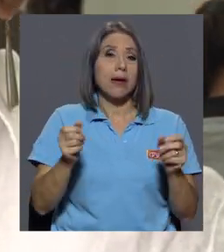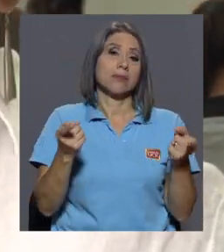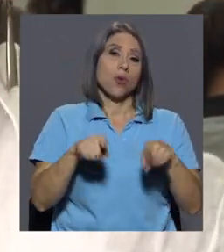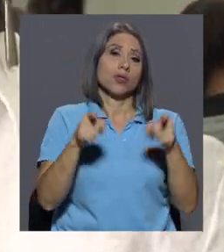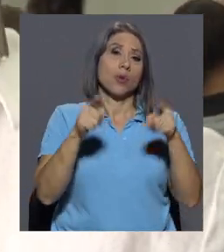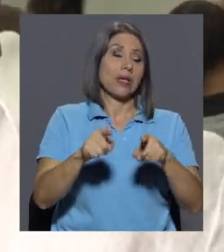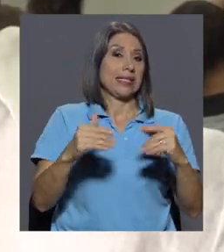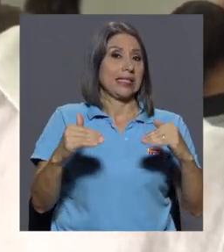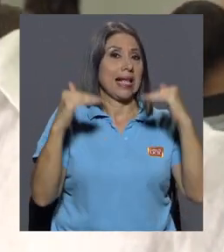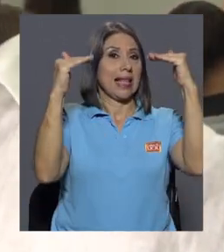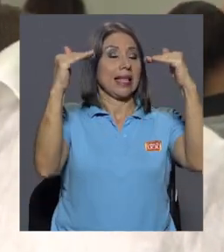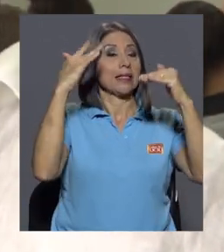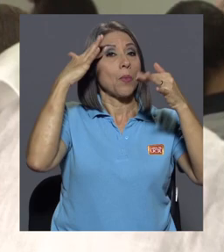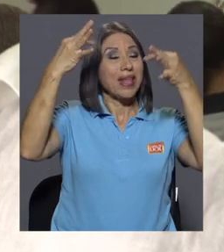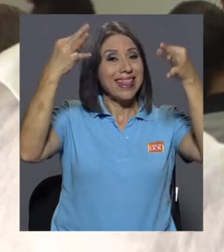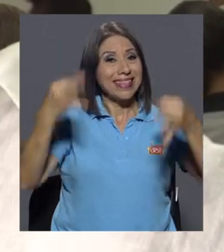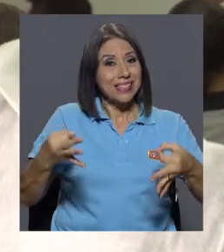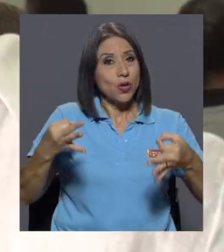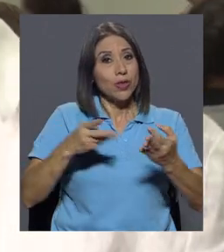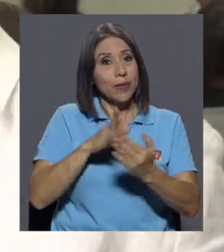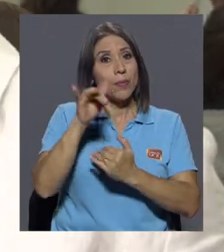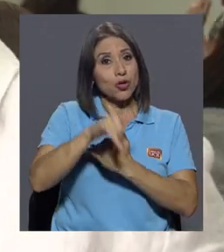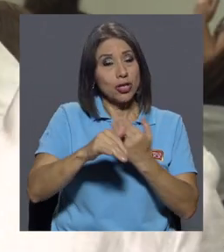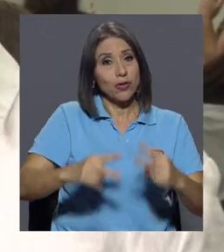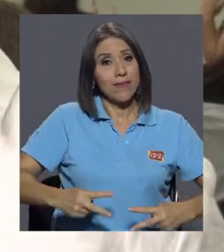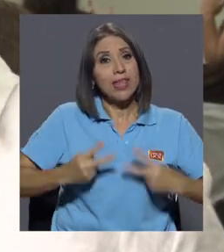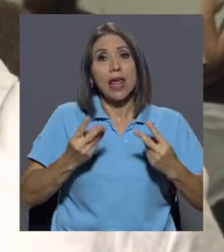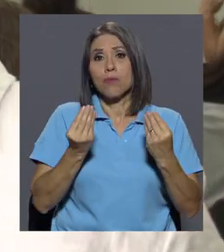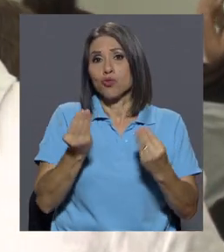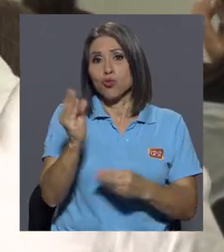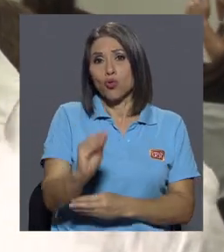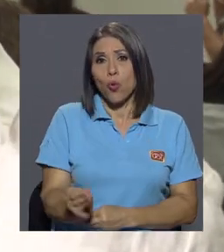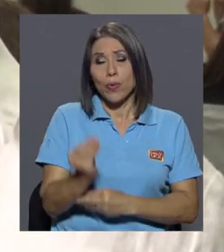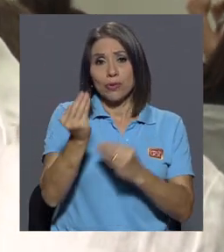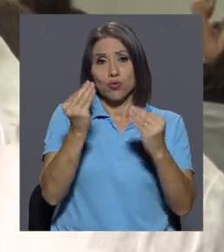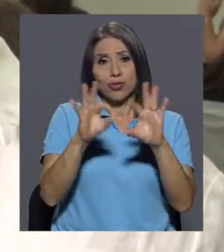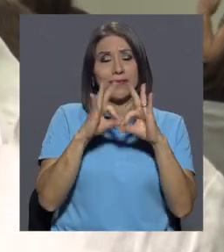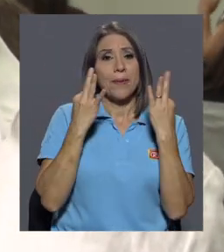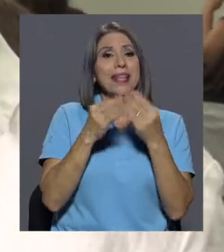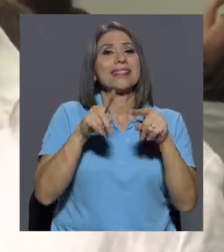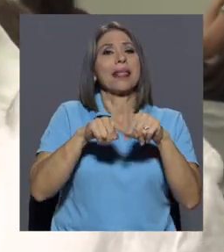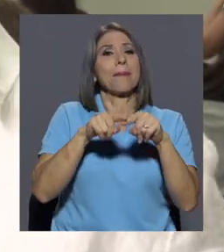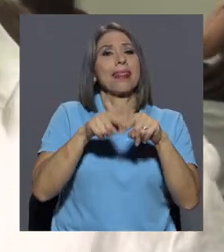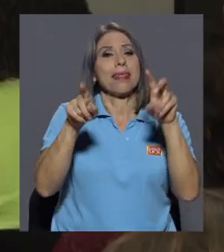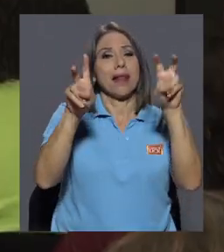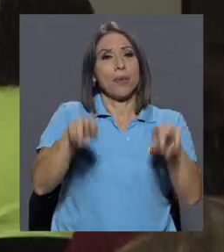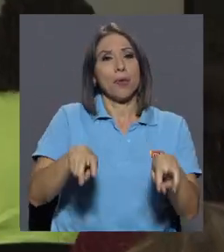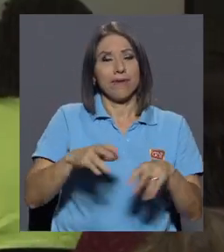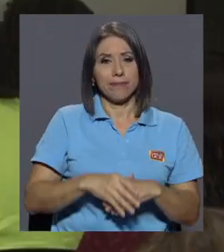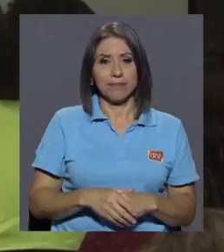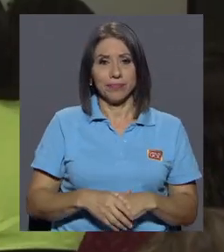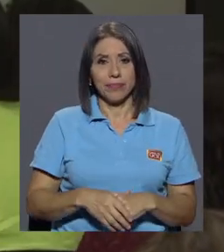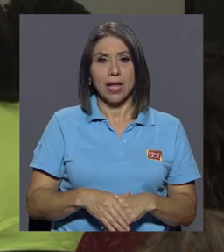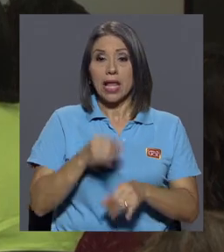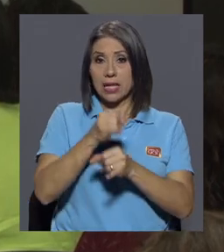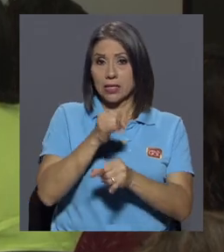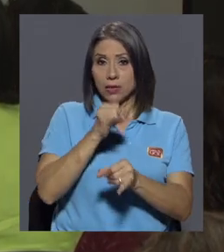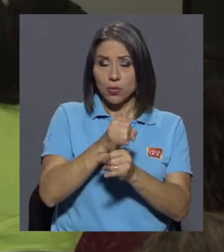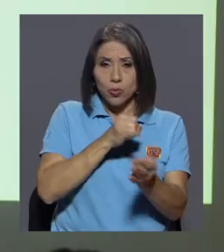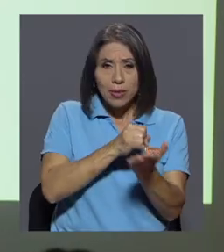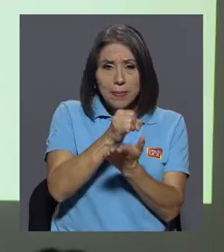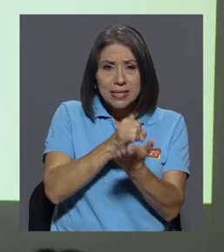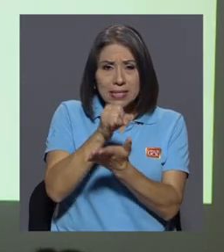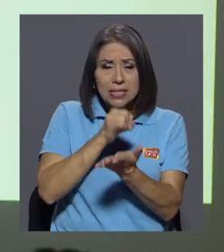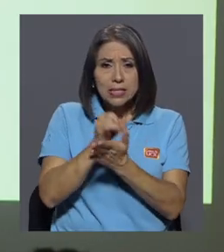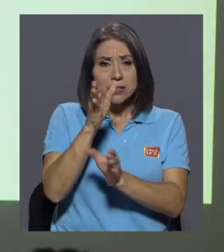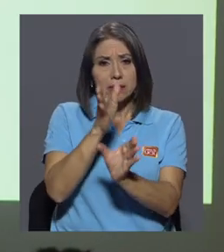la decisión del proyecto de vida de muchas jóvenes y familias dependen de la prueba. Entonces, el Instituto de Investigaciones